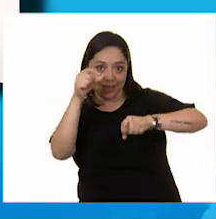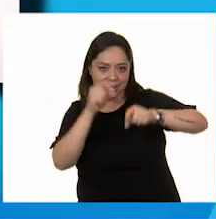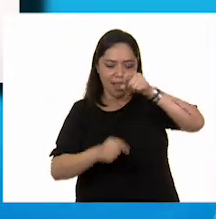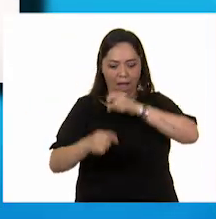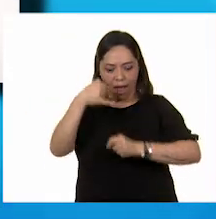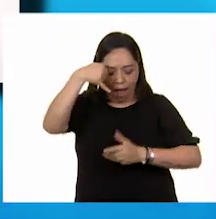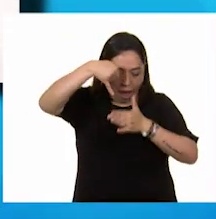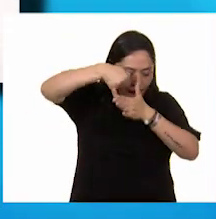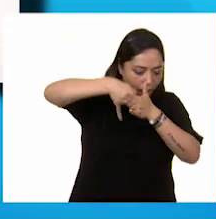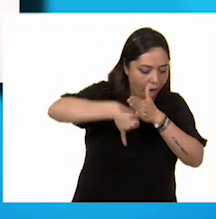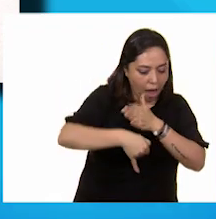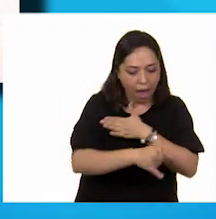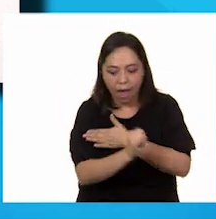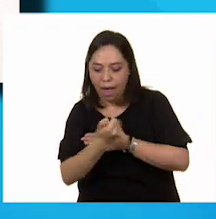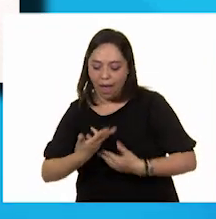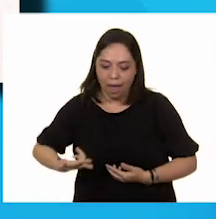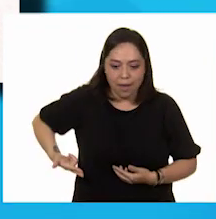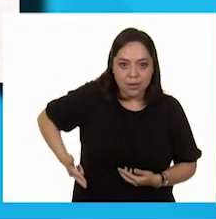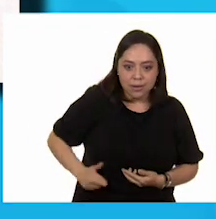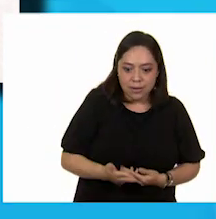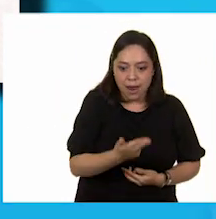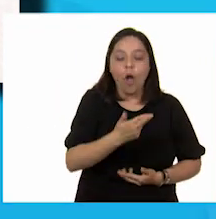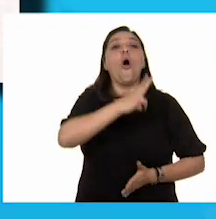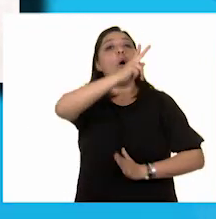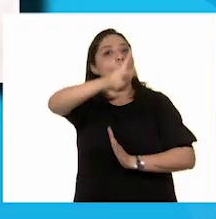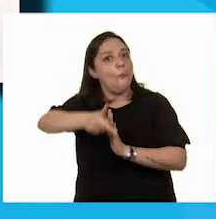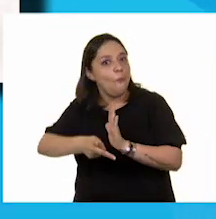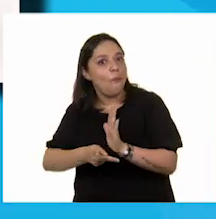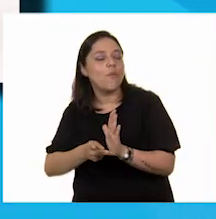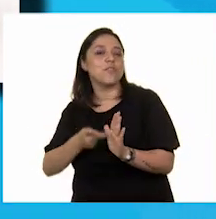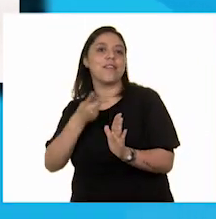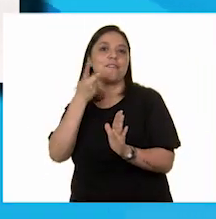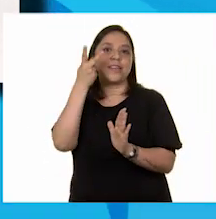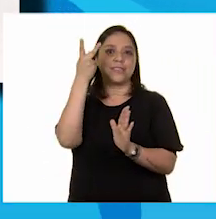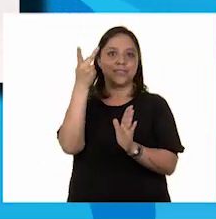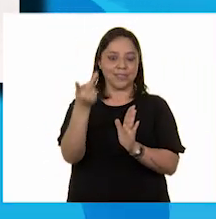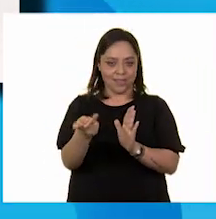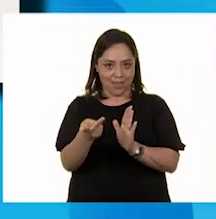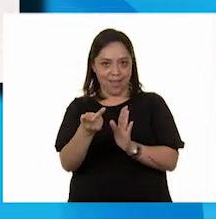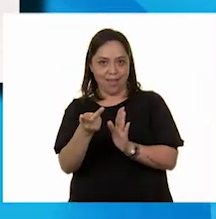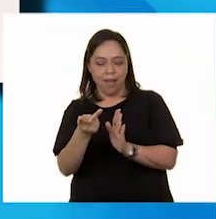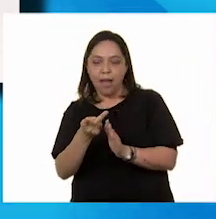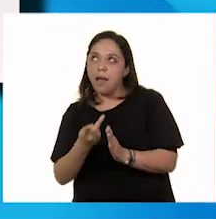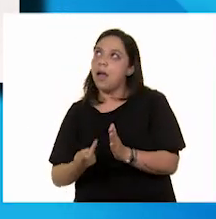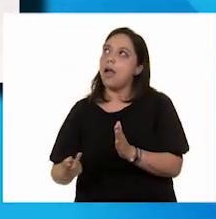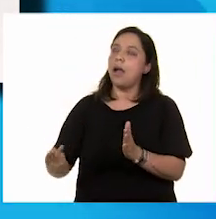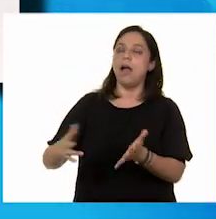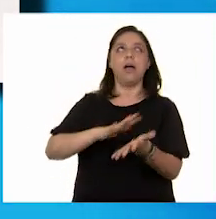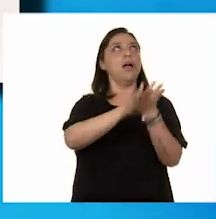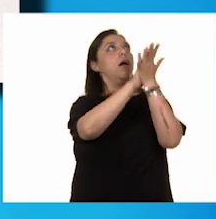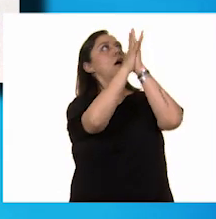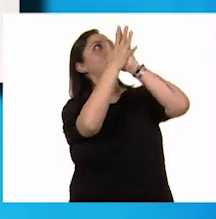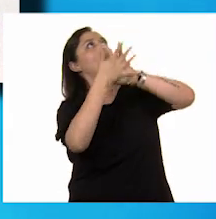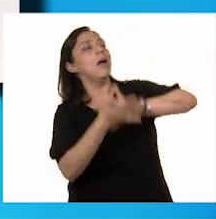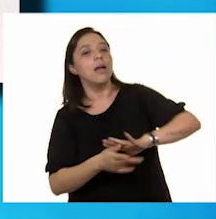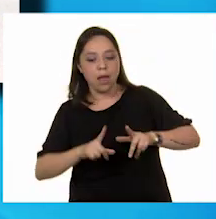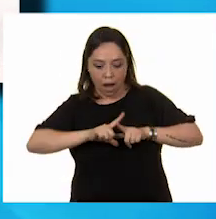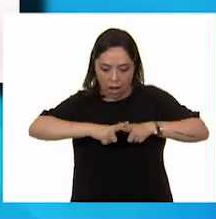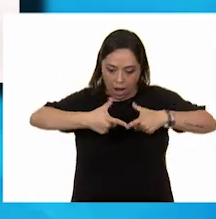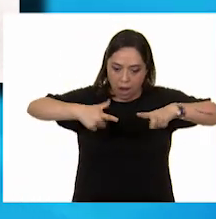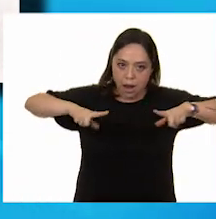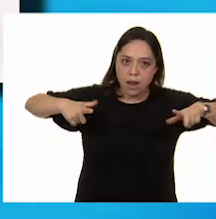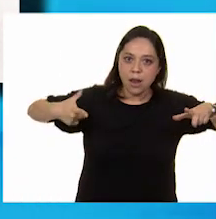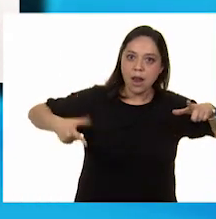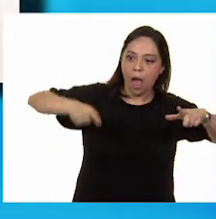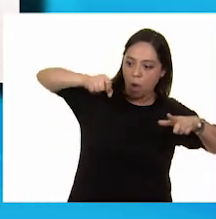profundidades del río, emergieron nuevamente y se dieron cuenta que ahora estaban en un lago precioso color turquesa.